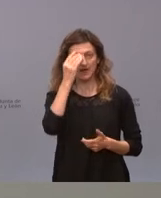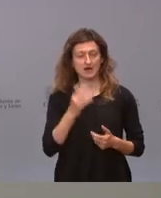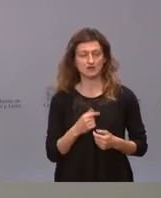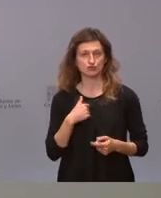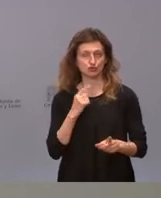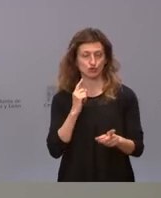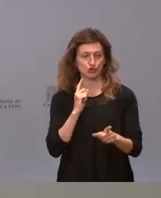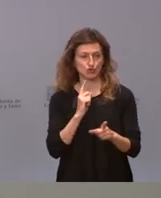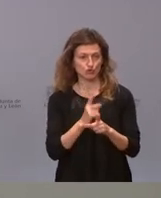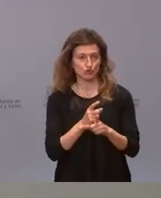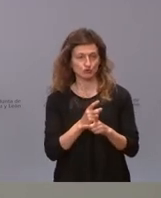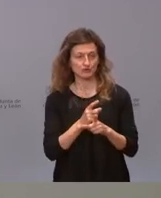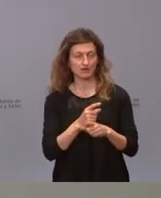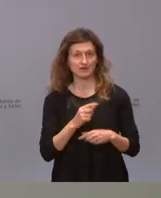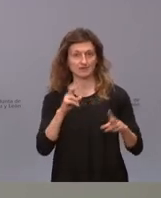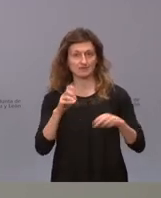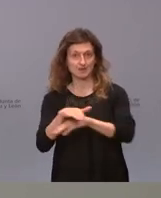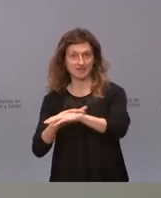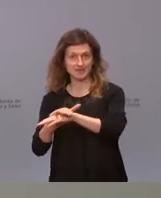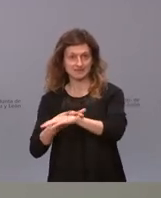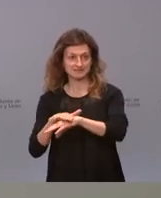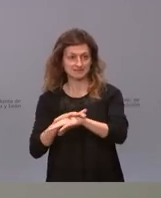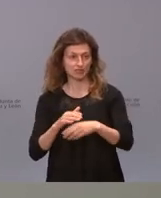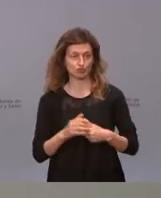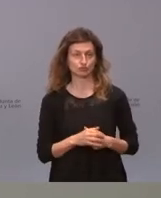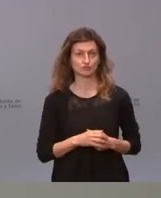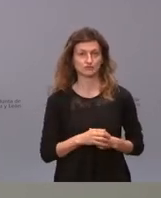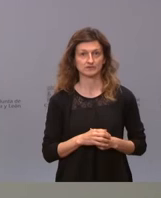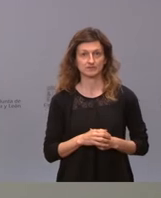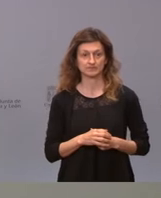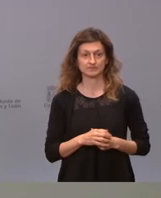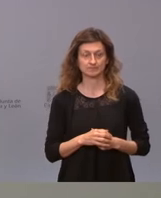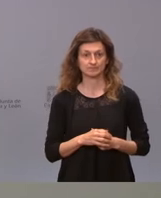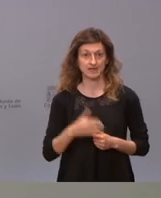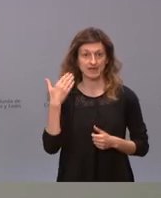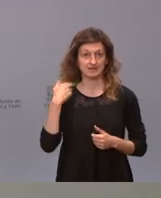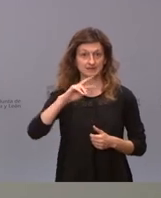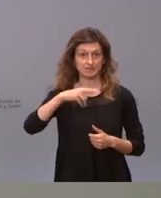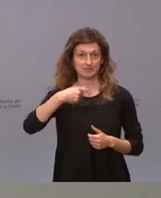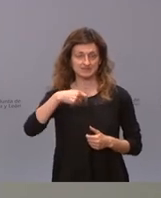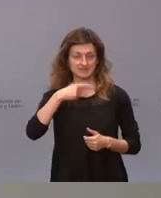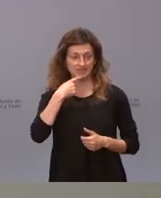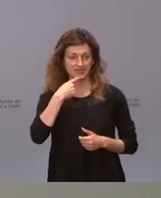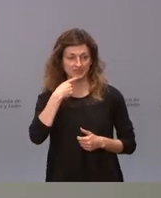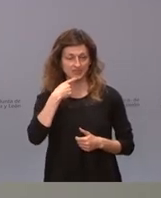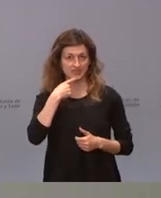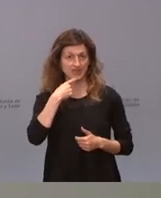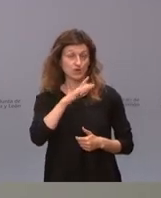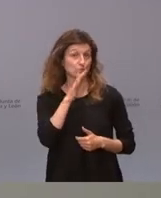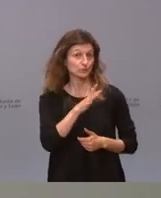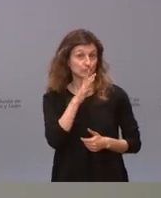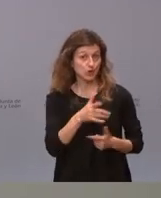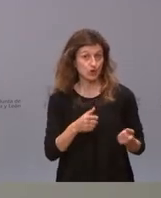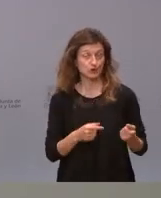en contra si estamos en contra de las carteras del estado entre las nuestras lo ha dicho antes el vicepresidente mucho más infamante respecto a